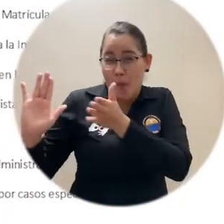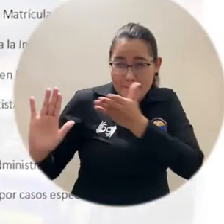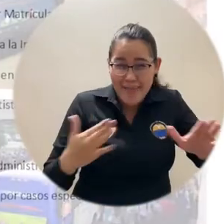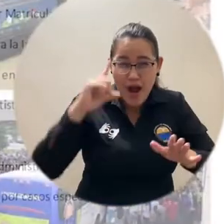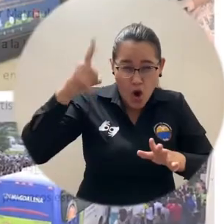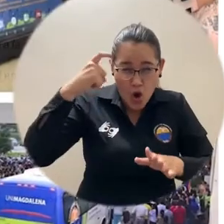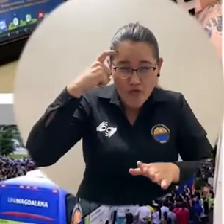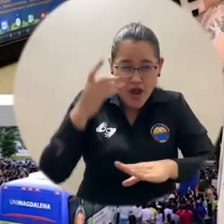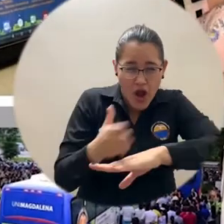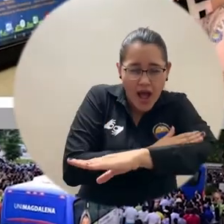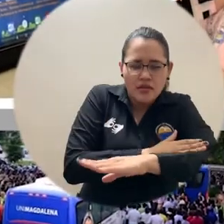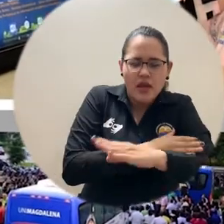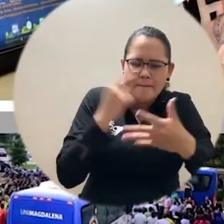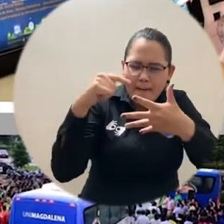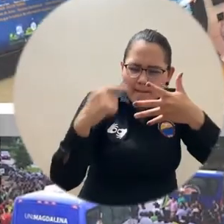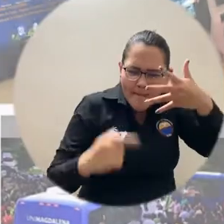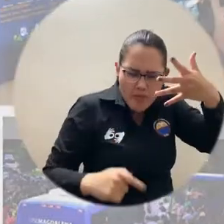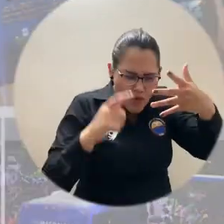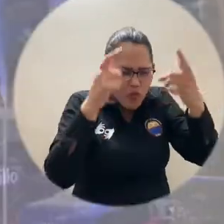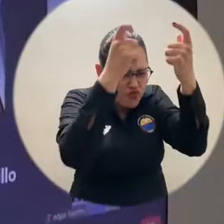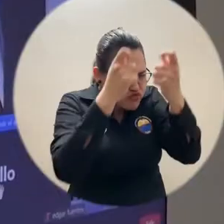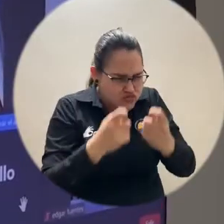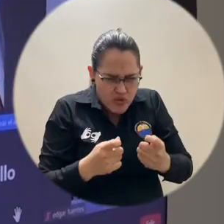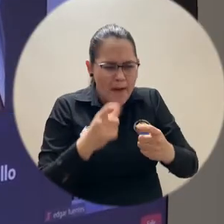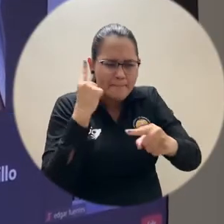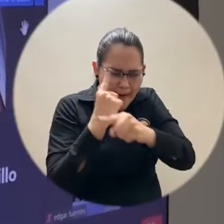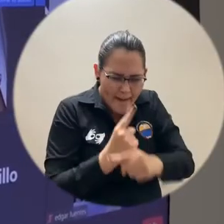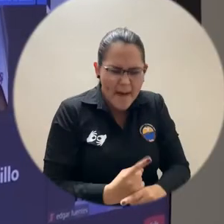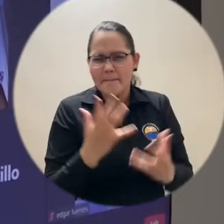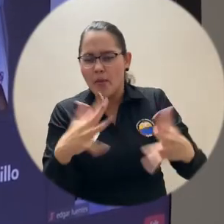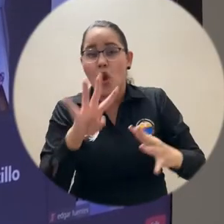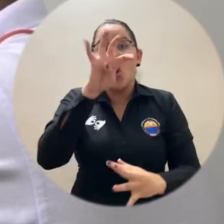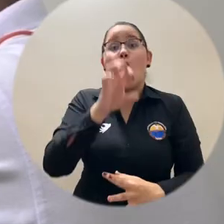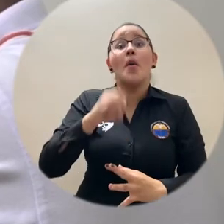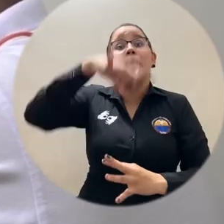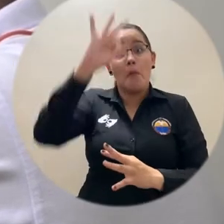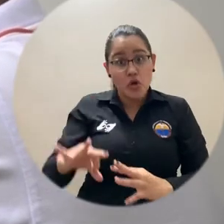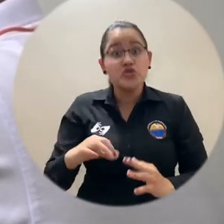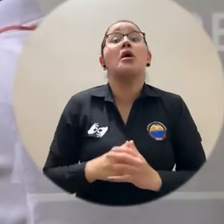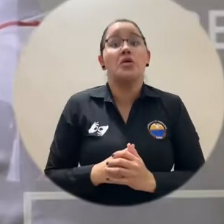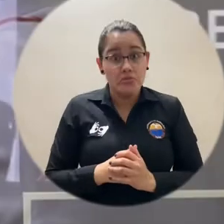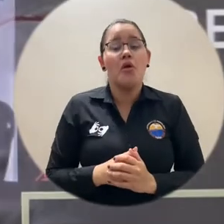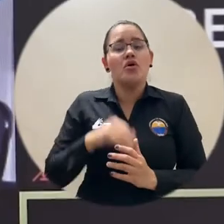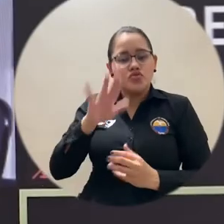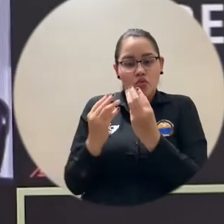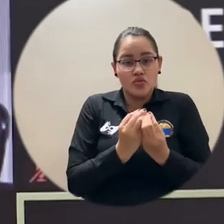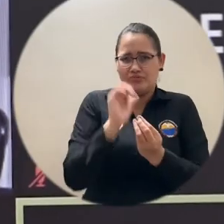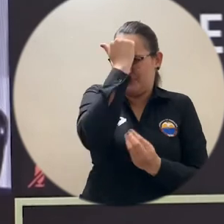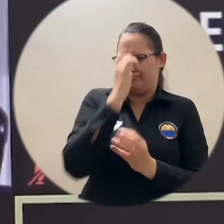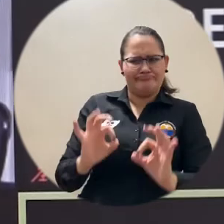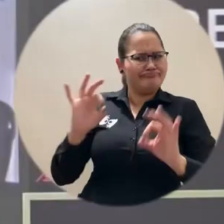cumplimiento del plan de gobierno, los consejeros superiores de forma unánime le otorgaron una valoración de muy alto en este proceso de